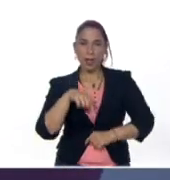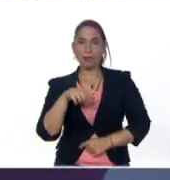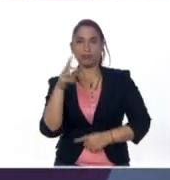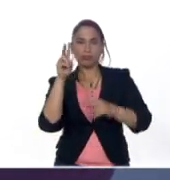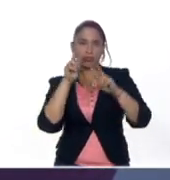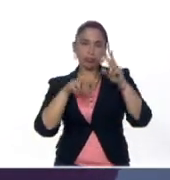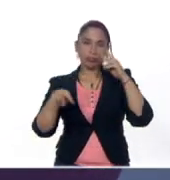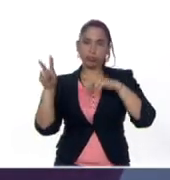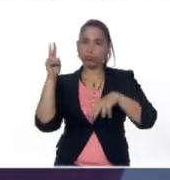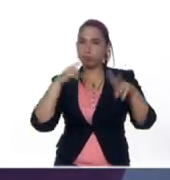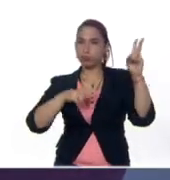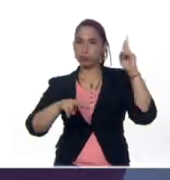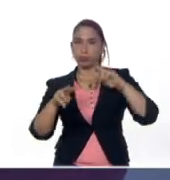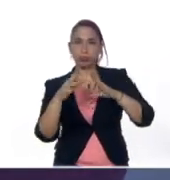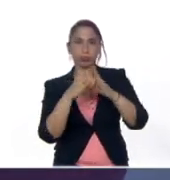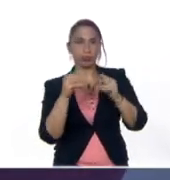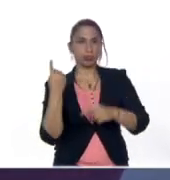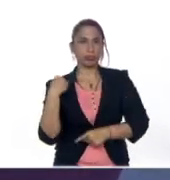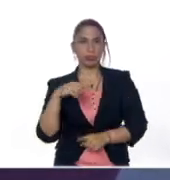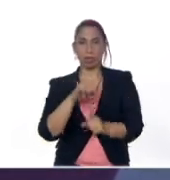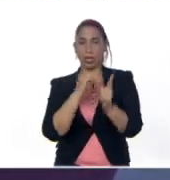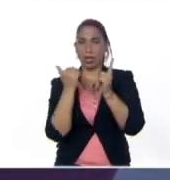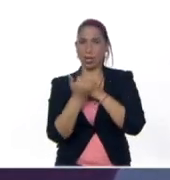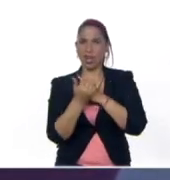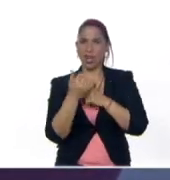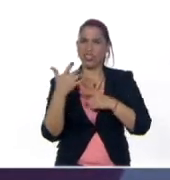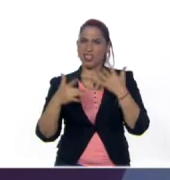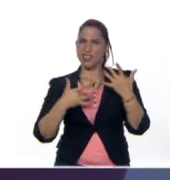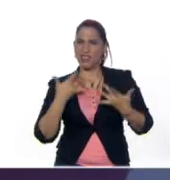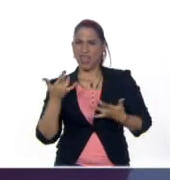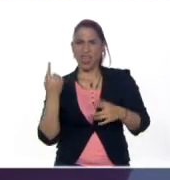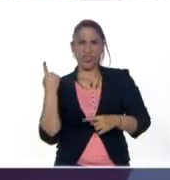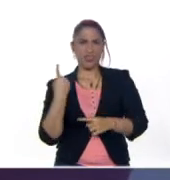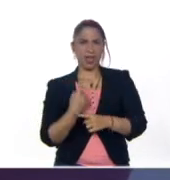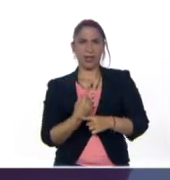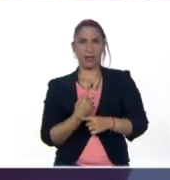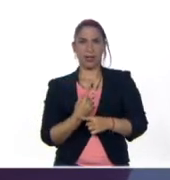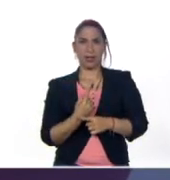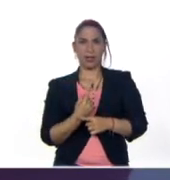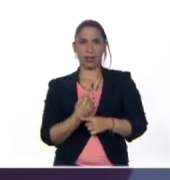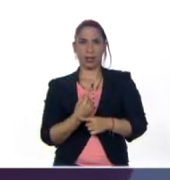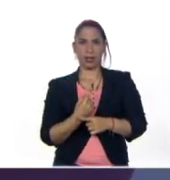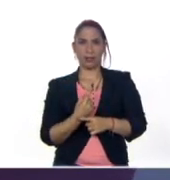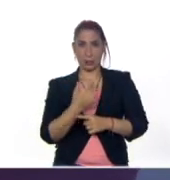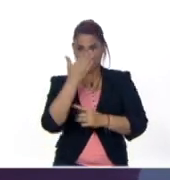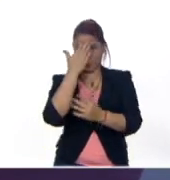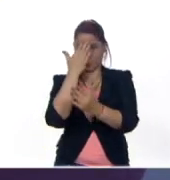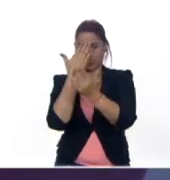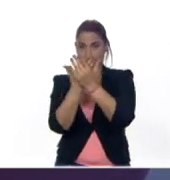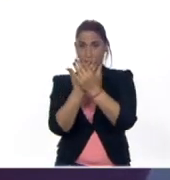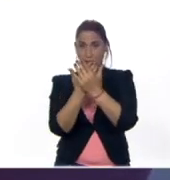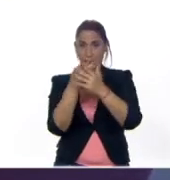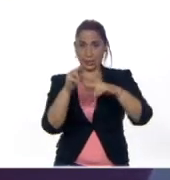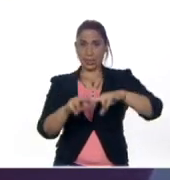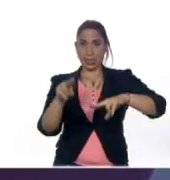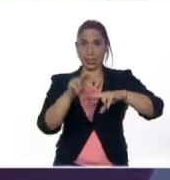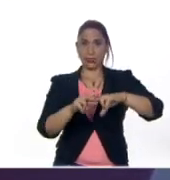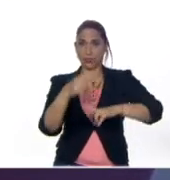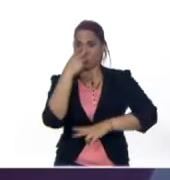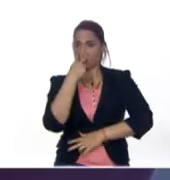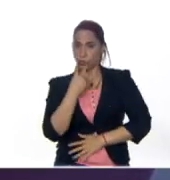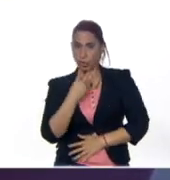todo lo que tenemos en el ambiente. La actividad consiste en que tenemos que colocarnos delante de nuestro niño con deficiencias visuales,